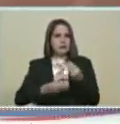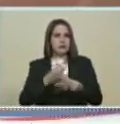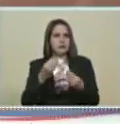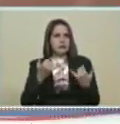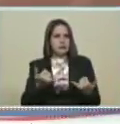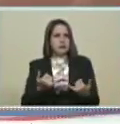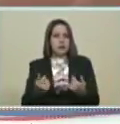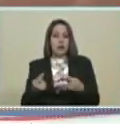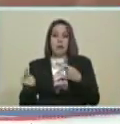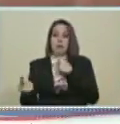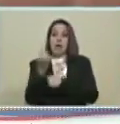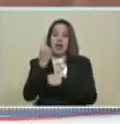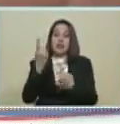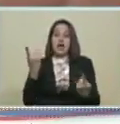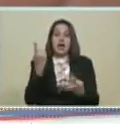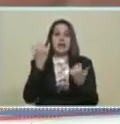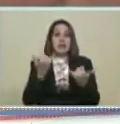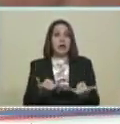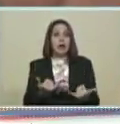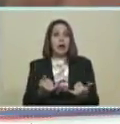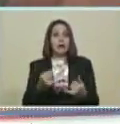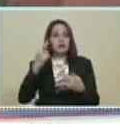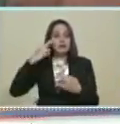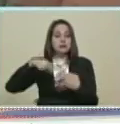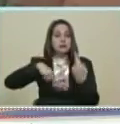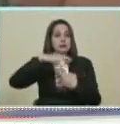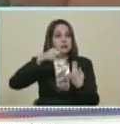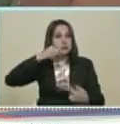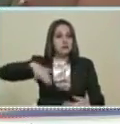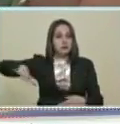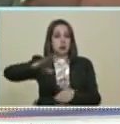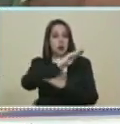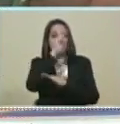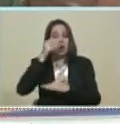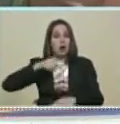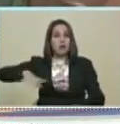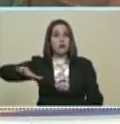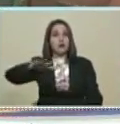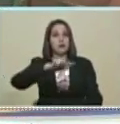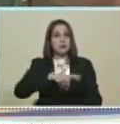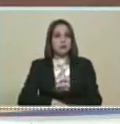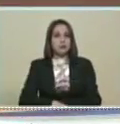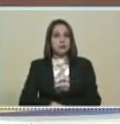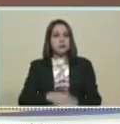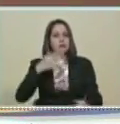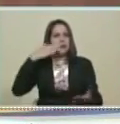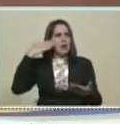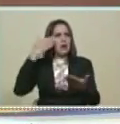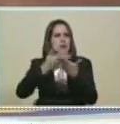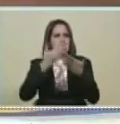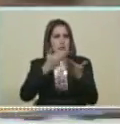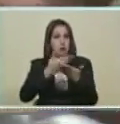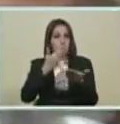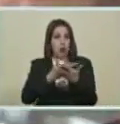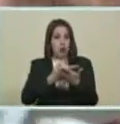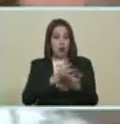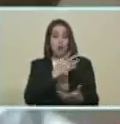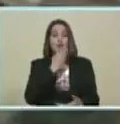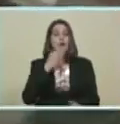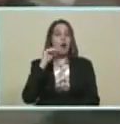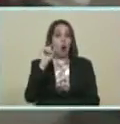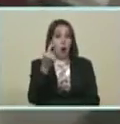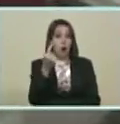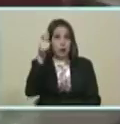que Nos demanda La revolución Que es la protección De nuestro pueblo Para que le dé Su testimonio Presidente Le voy a dar El pase A una joven